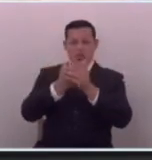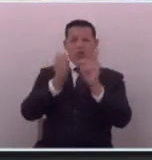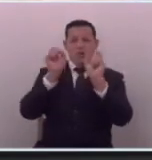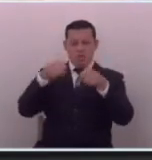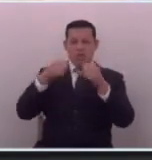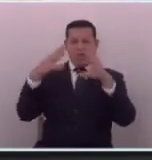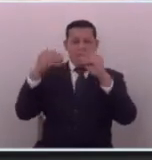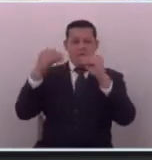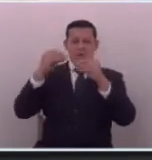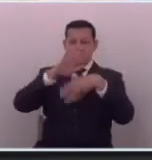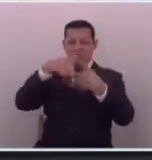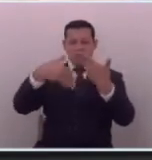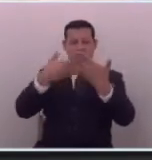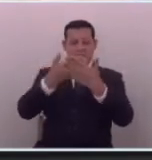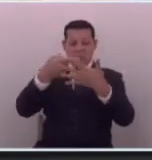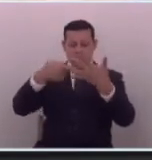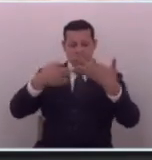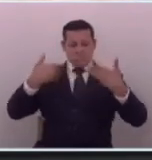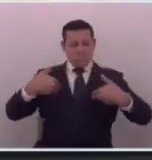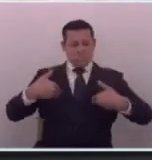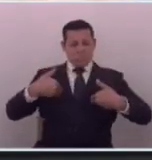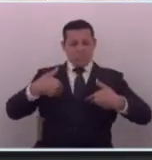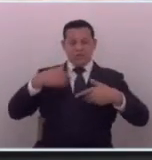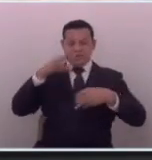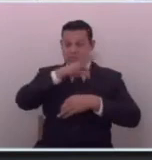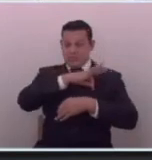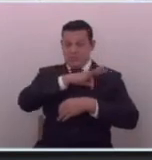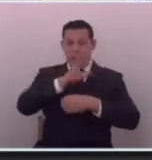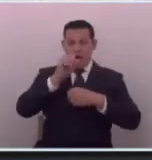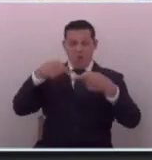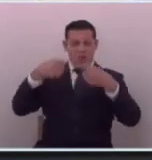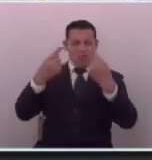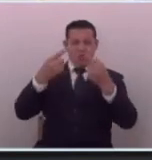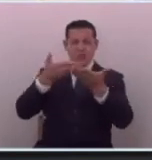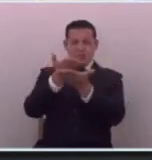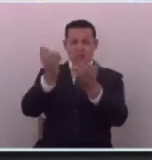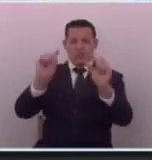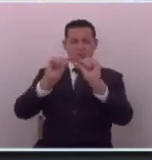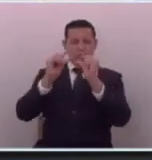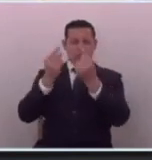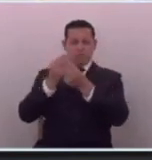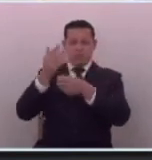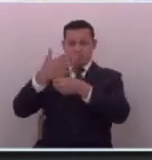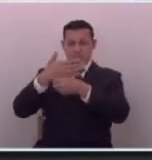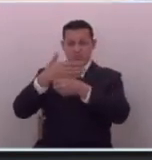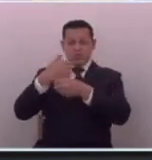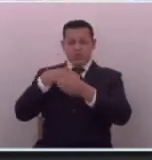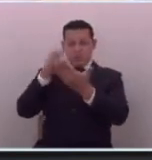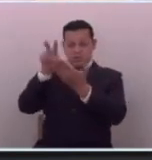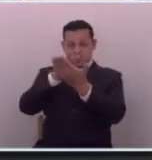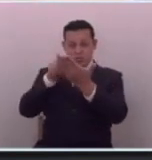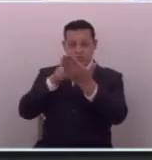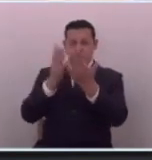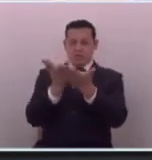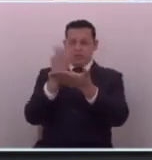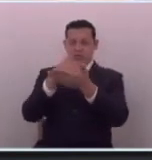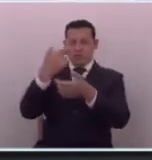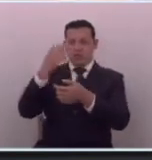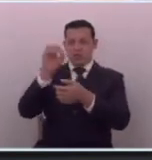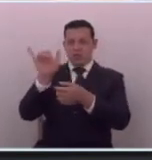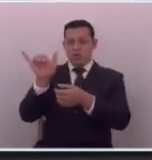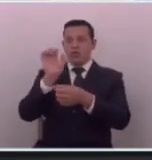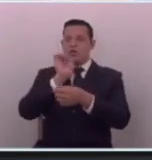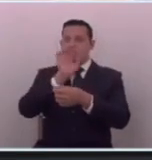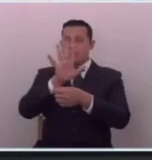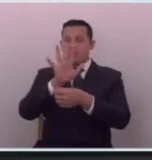se le antoje a favor o en contra de cualquier grupo yo leía también en el diario de hoy una vez que